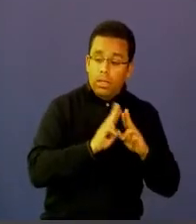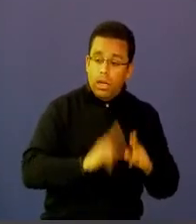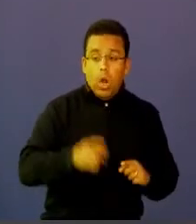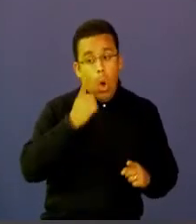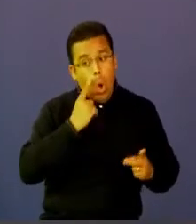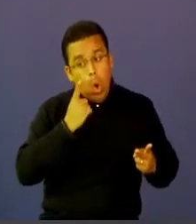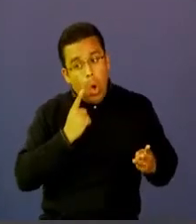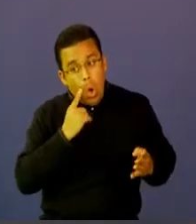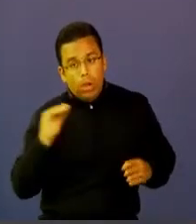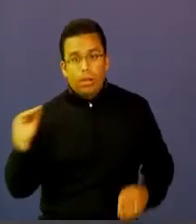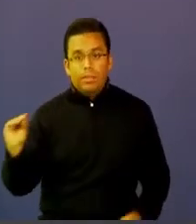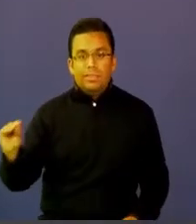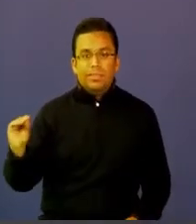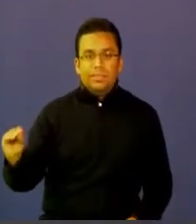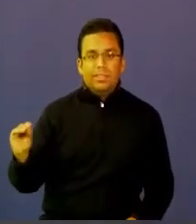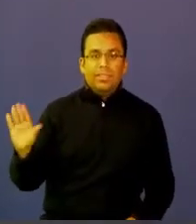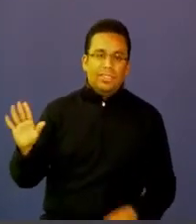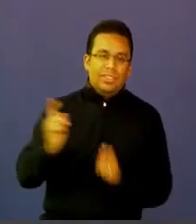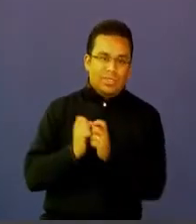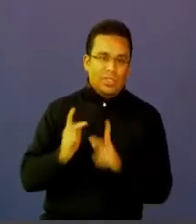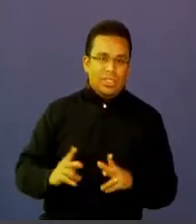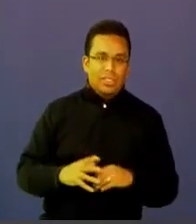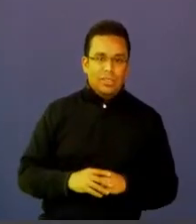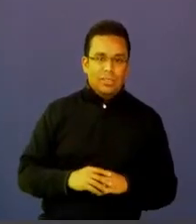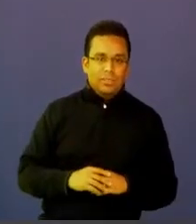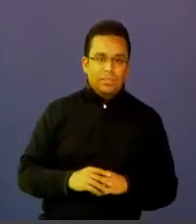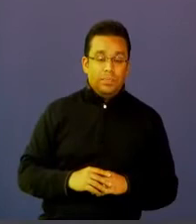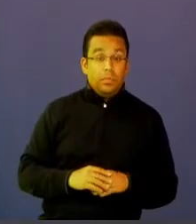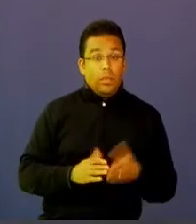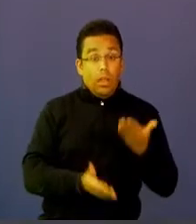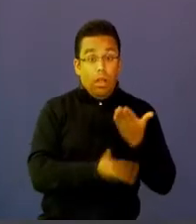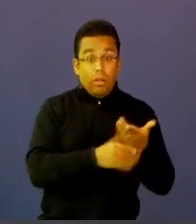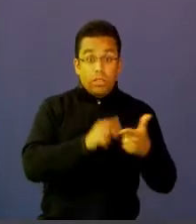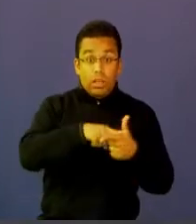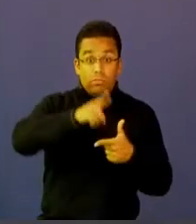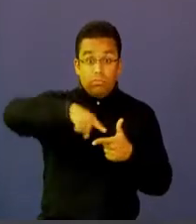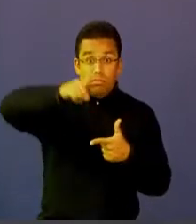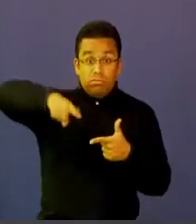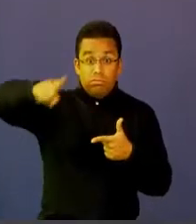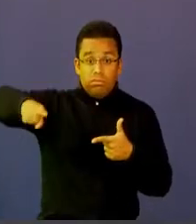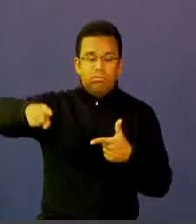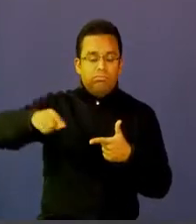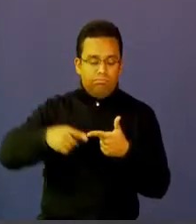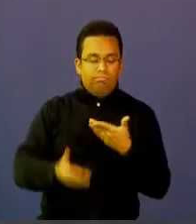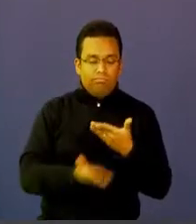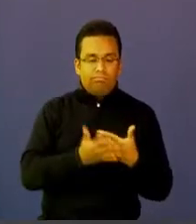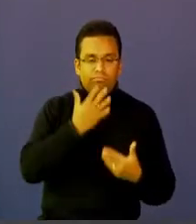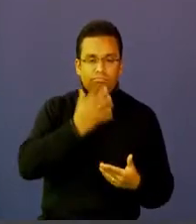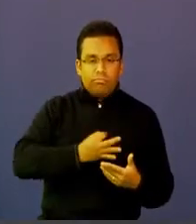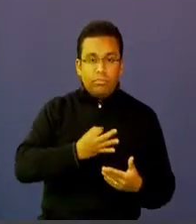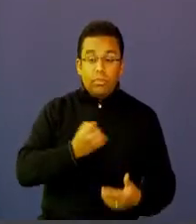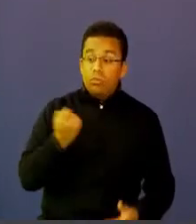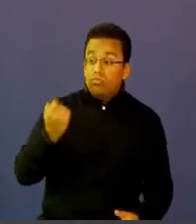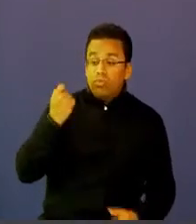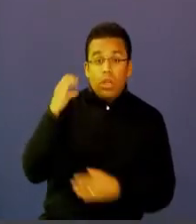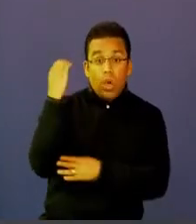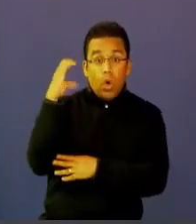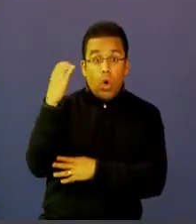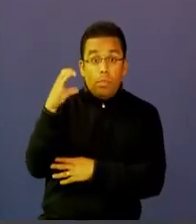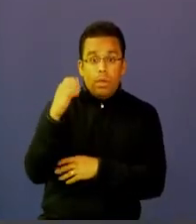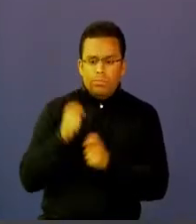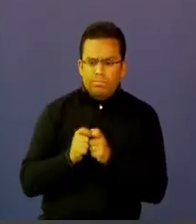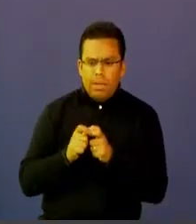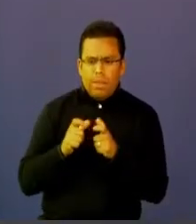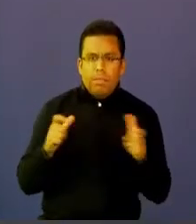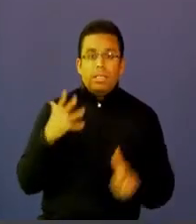el estudiante. Las cifras son contundentes. En Colombia, el último año hemos tenido un crecimiento superior al 50